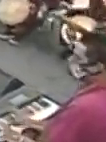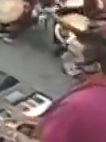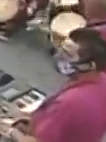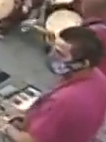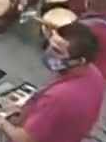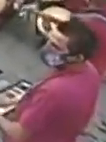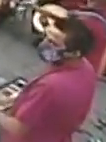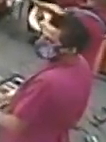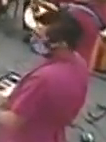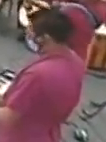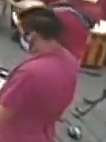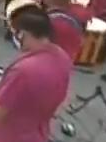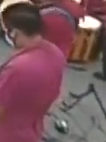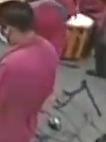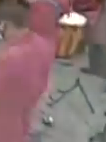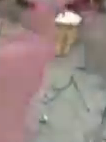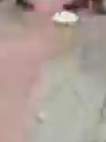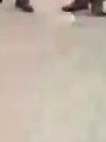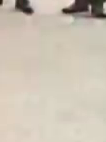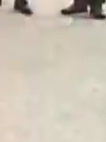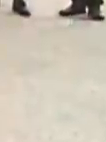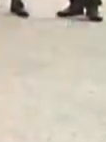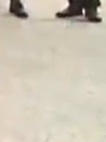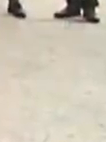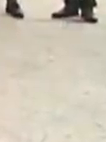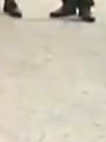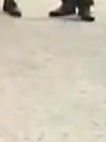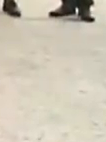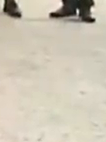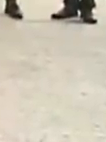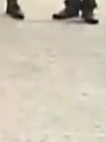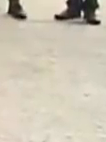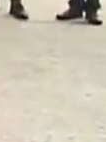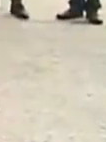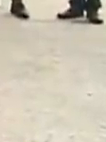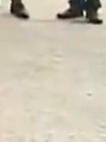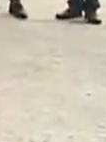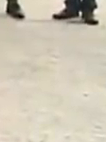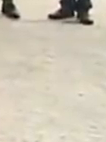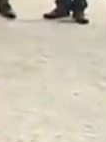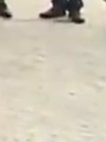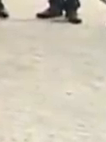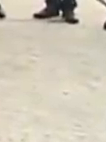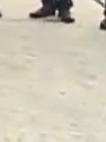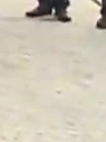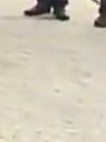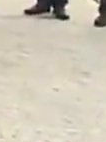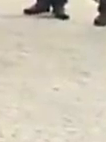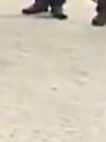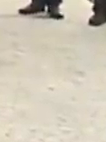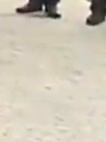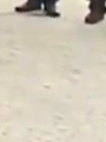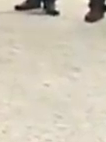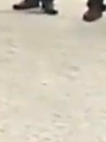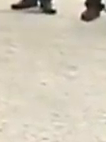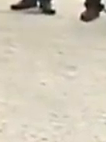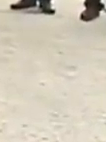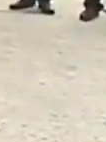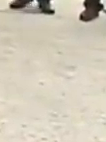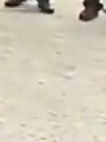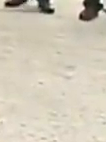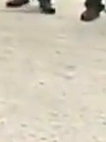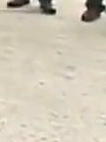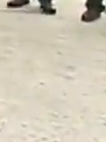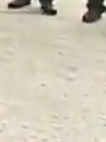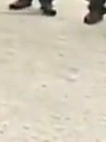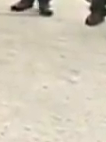Algo sobrenatural, es mi gaita divina, que me envuelve y me fascina, y hasta me pone a